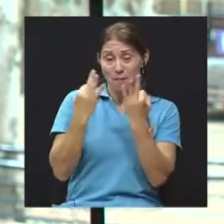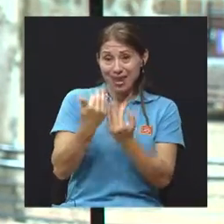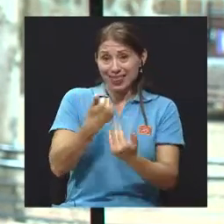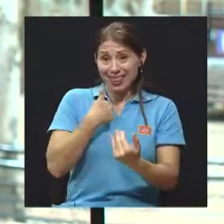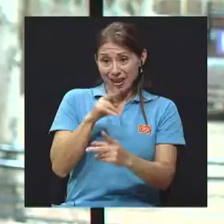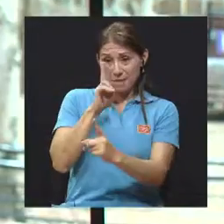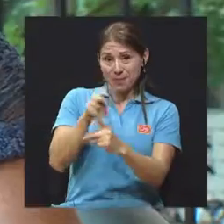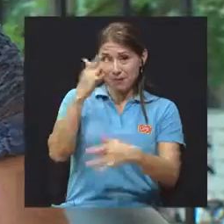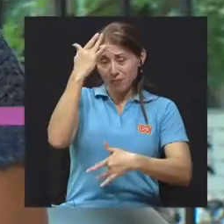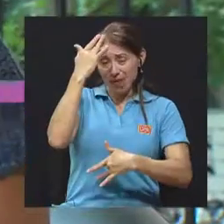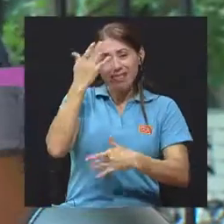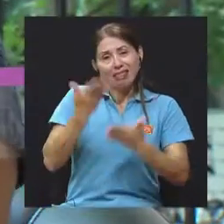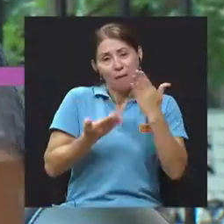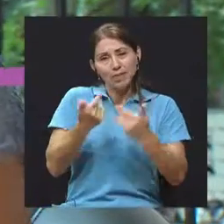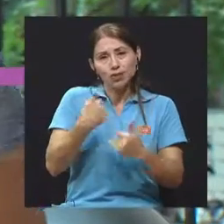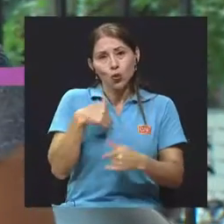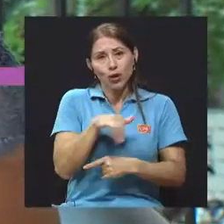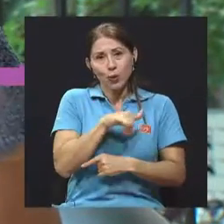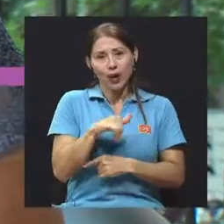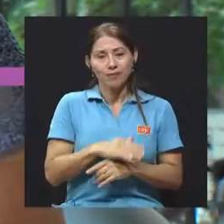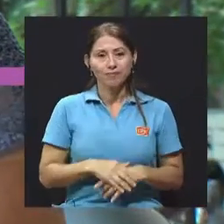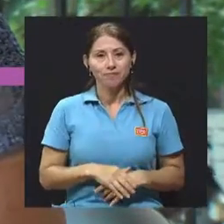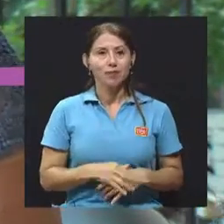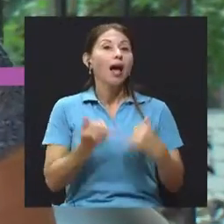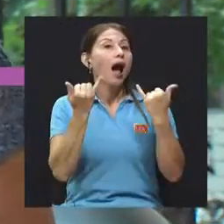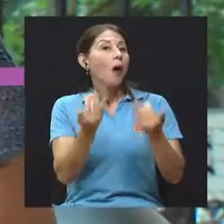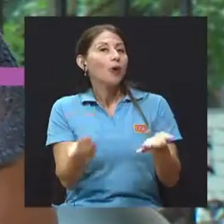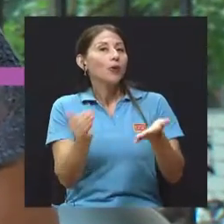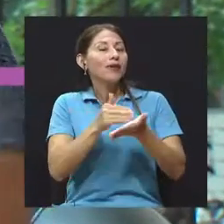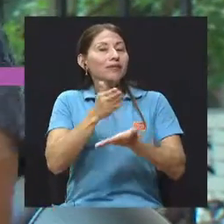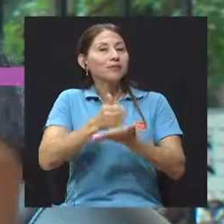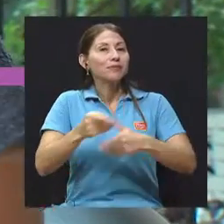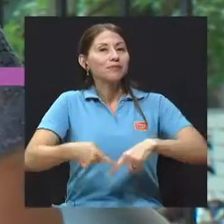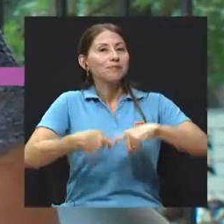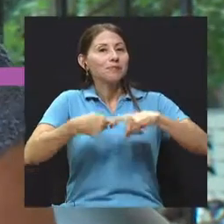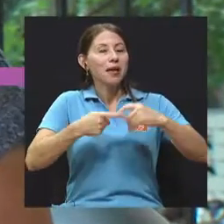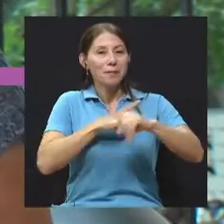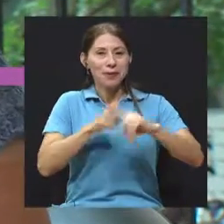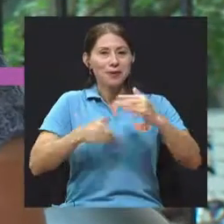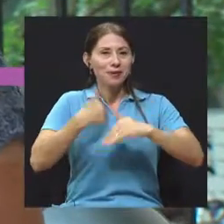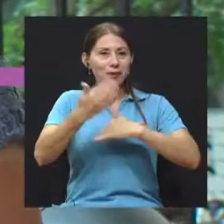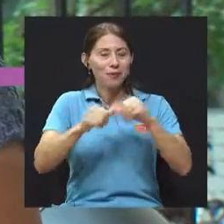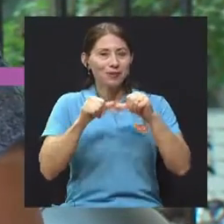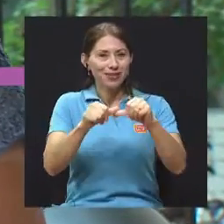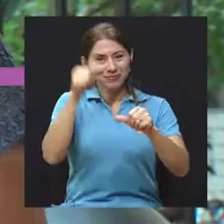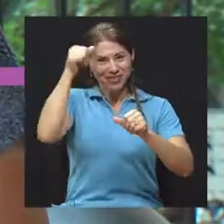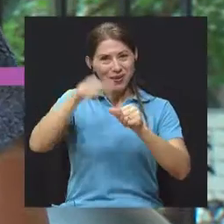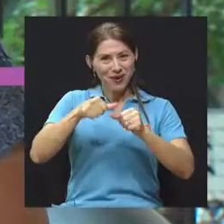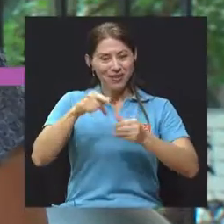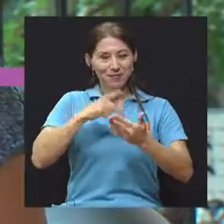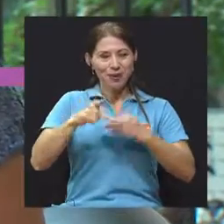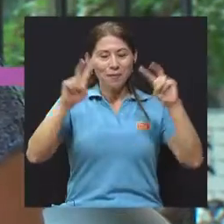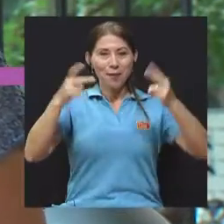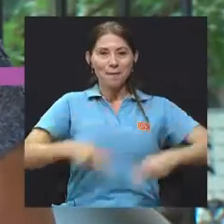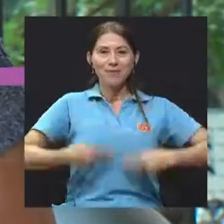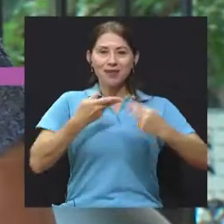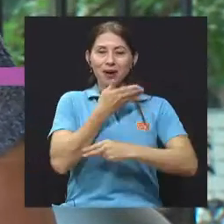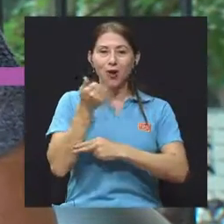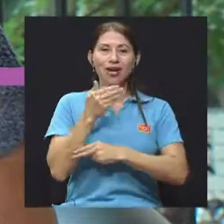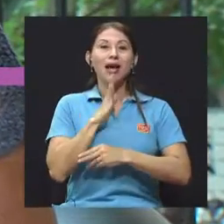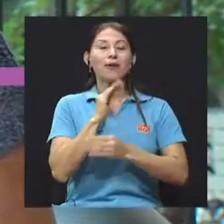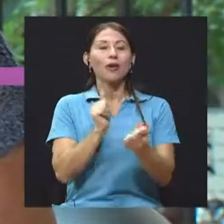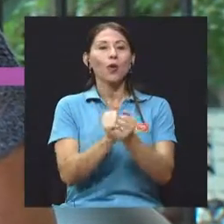lo mismo. Bueno, llegó el momento de hacer otra pausa, doctor, pero luego vamos a regresar retomando más aspectos. Recuerde que somos Vivir Mejor, estamos